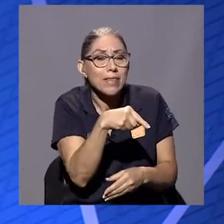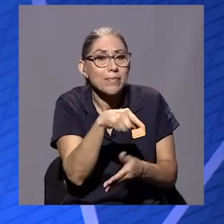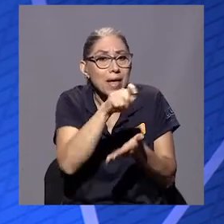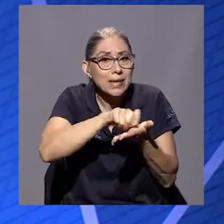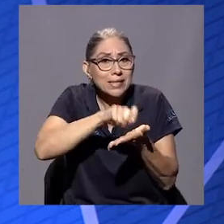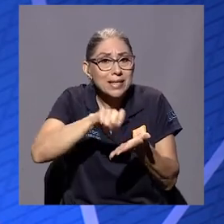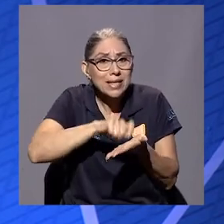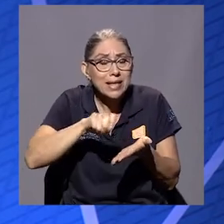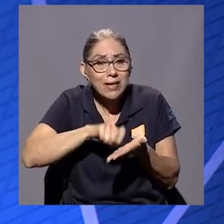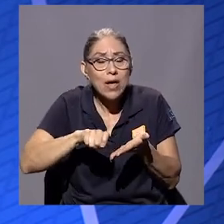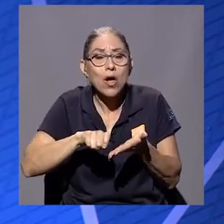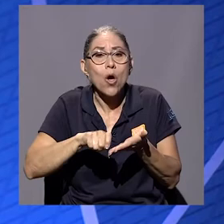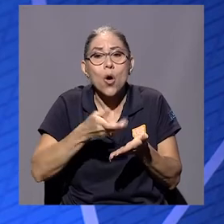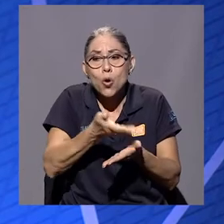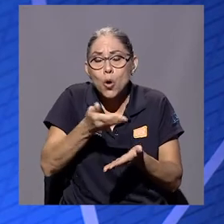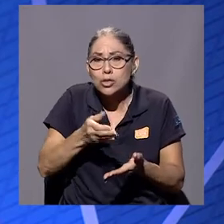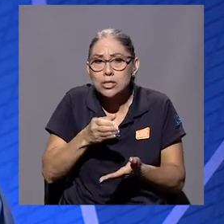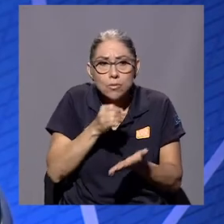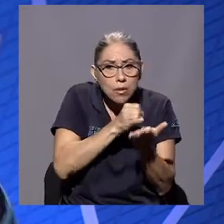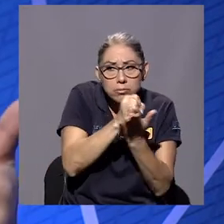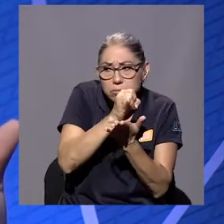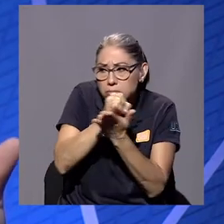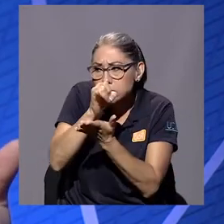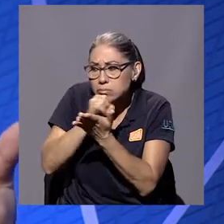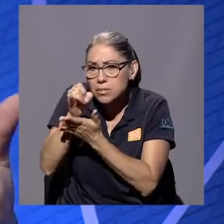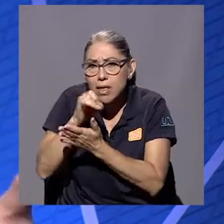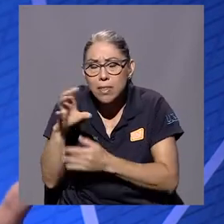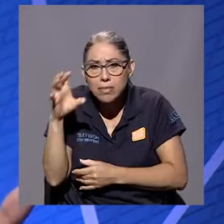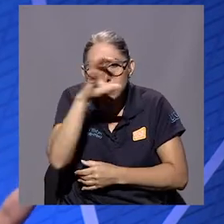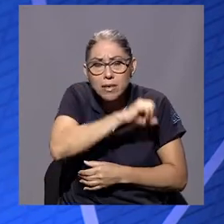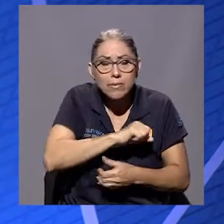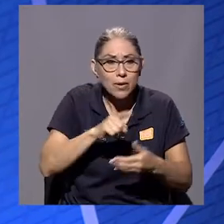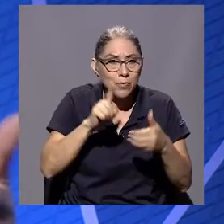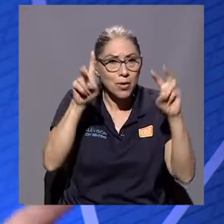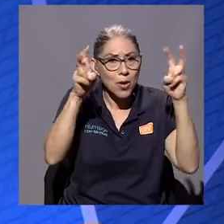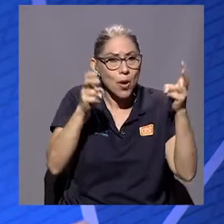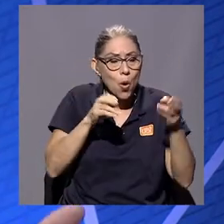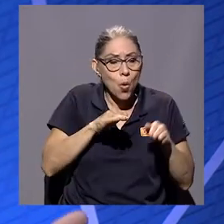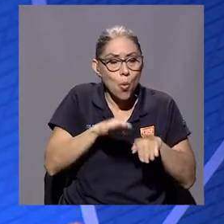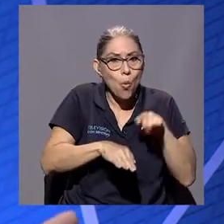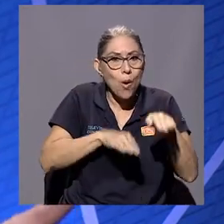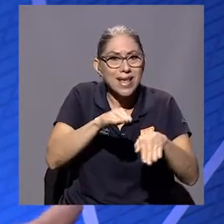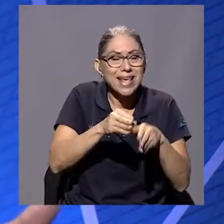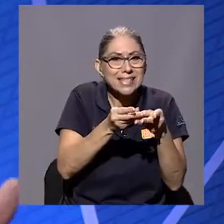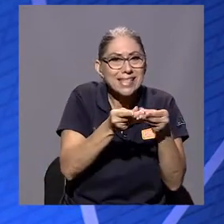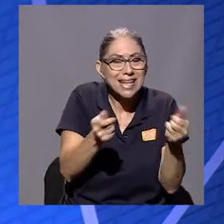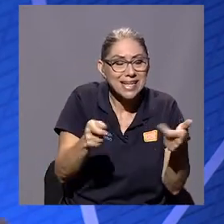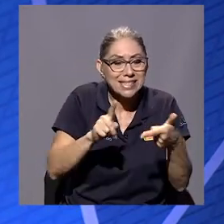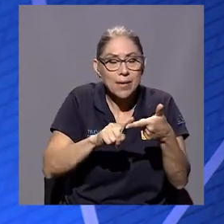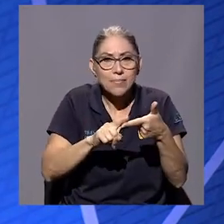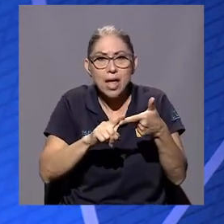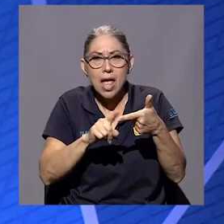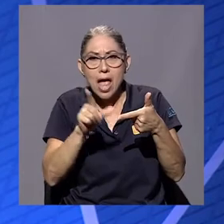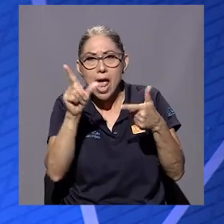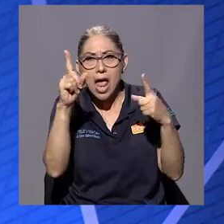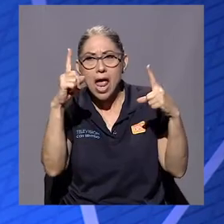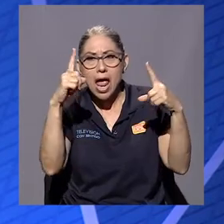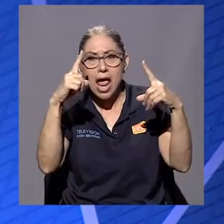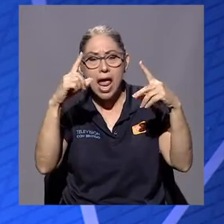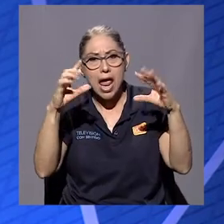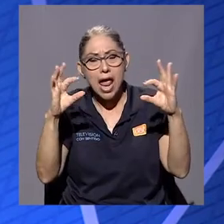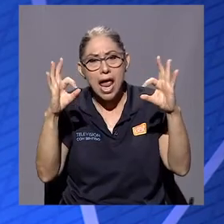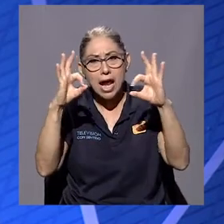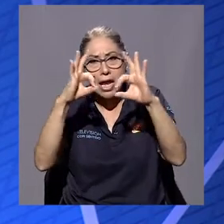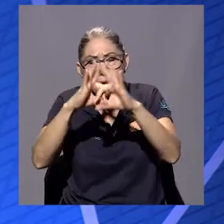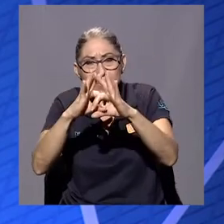género de la literatura detectivesca. Nos encontramos Huellas de ceniza, El eclipse de los sátiros y también novelas